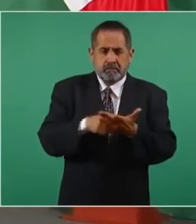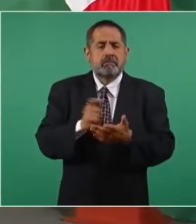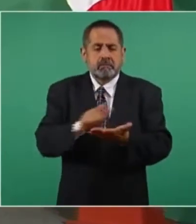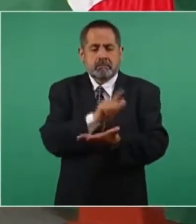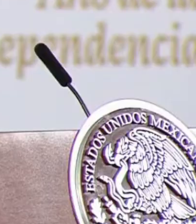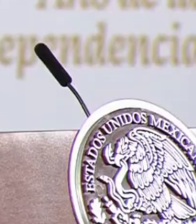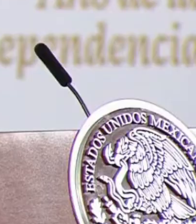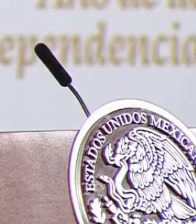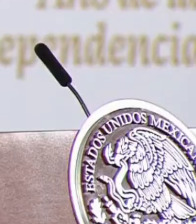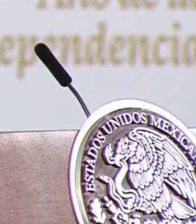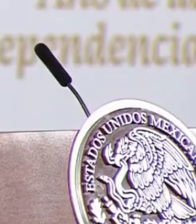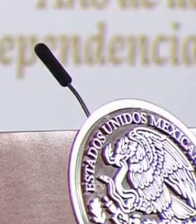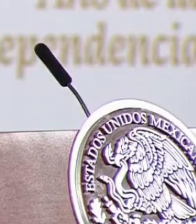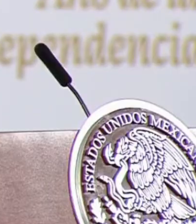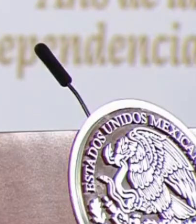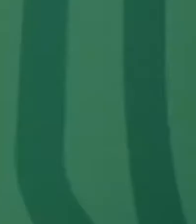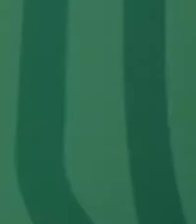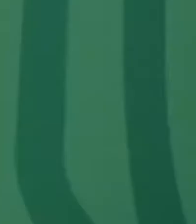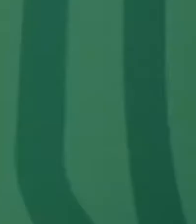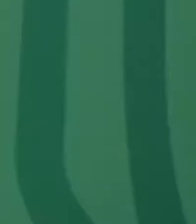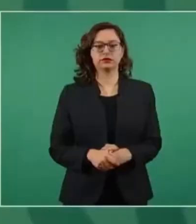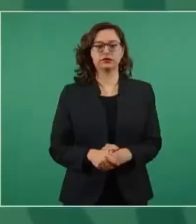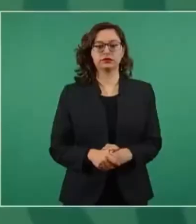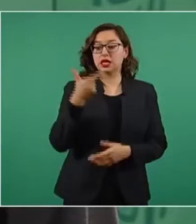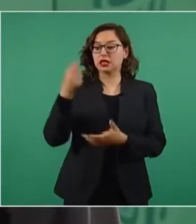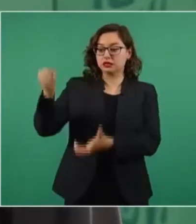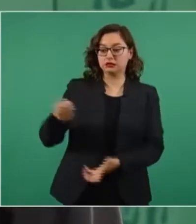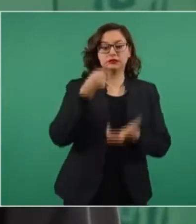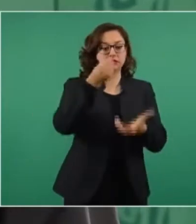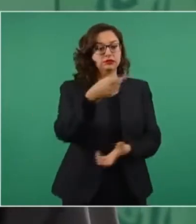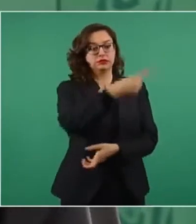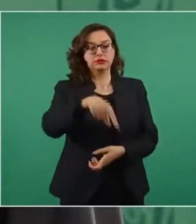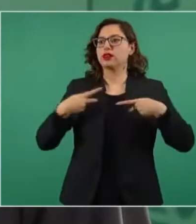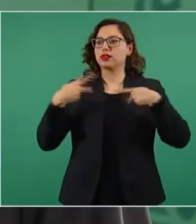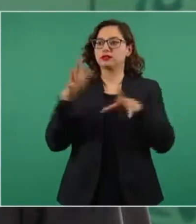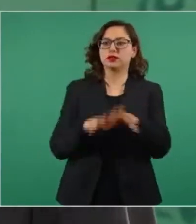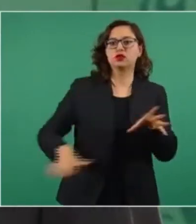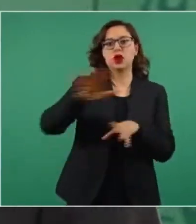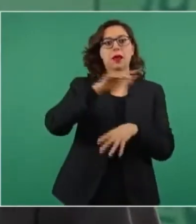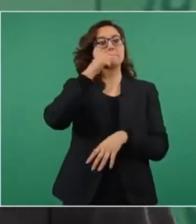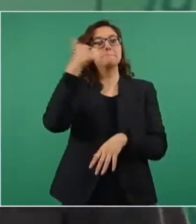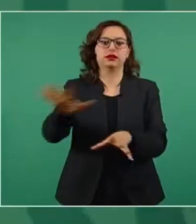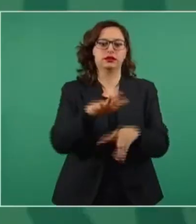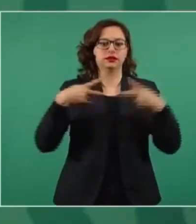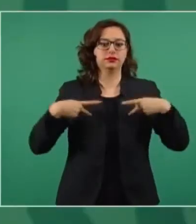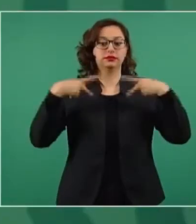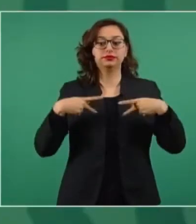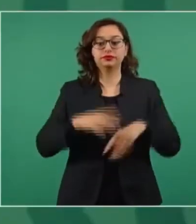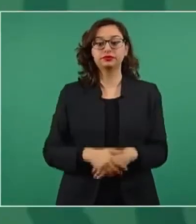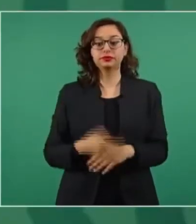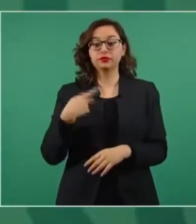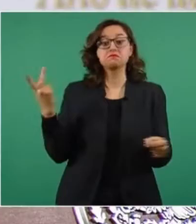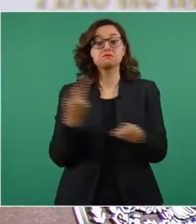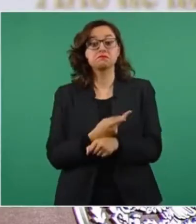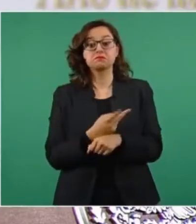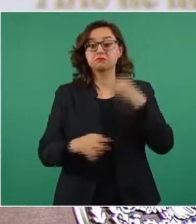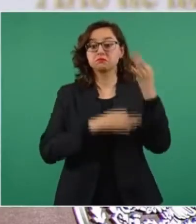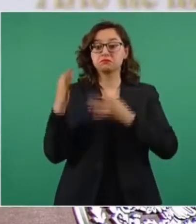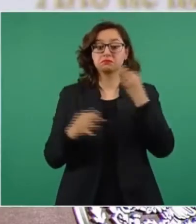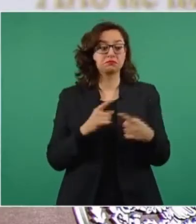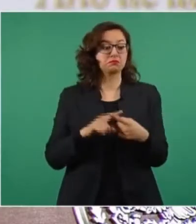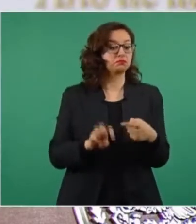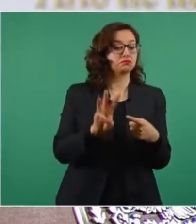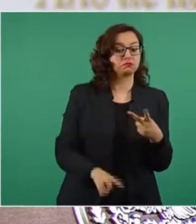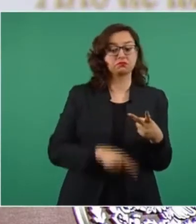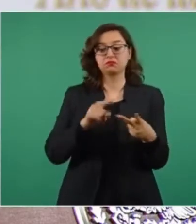protegía este grupo porque robarse el dinero de las medicinas ya es lo peor que puede haber. Pero en ese entonces, ni la W, ni el